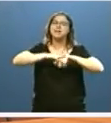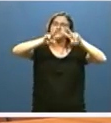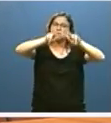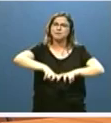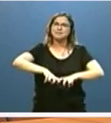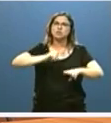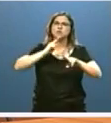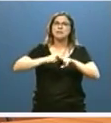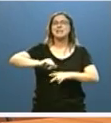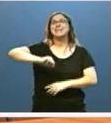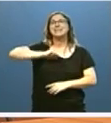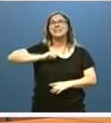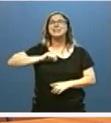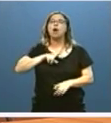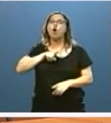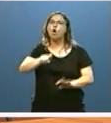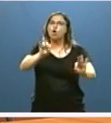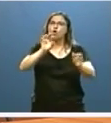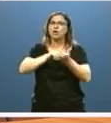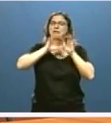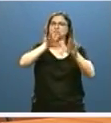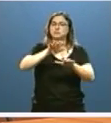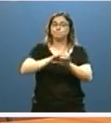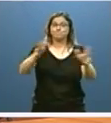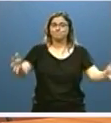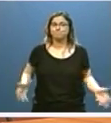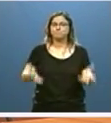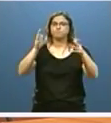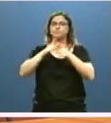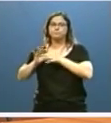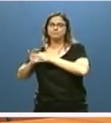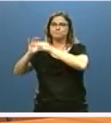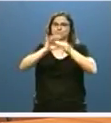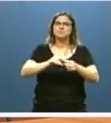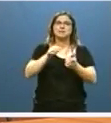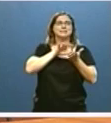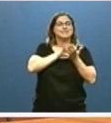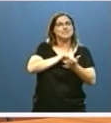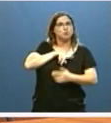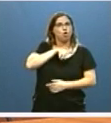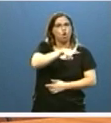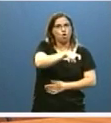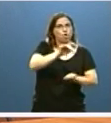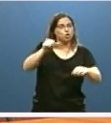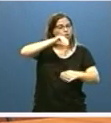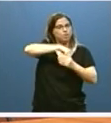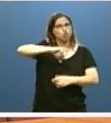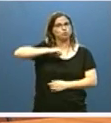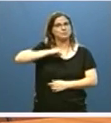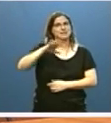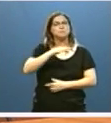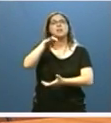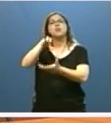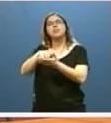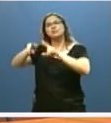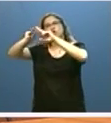clínica oncológica de Castilla y León que potenciará las alianzas entre los servicios oncológicos hospitalarios y los